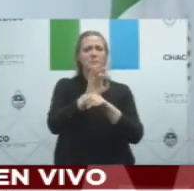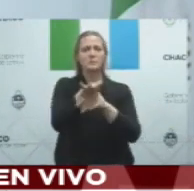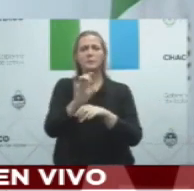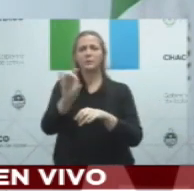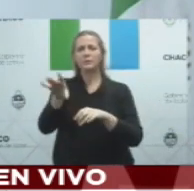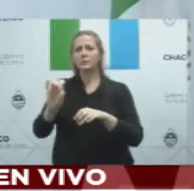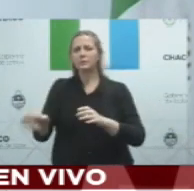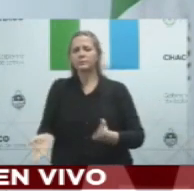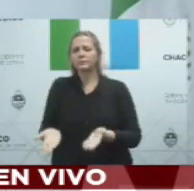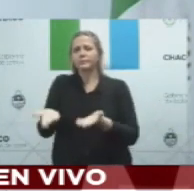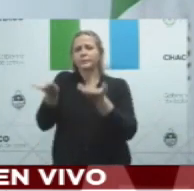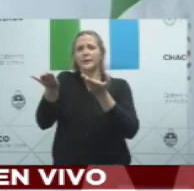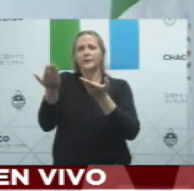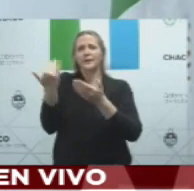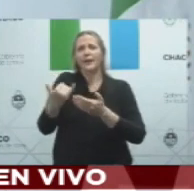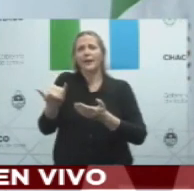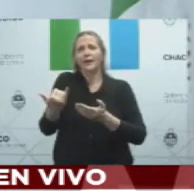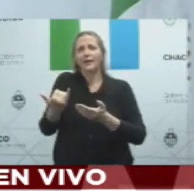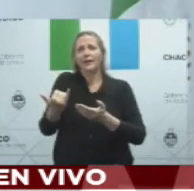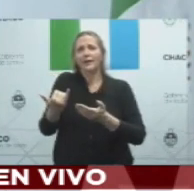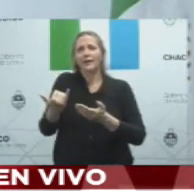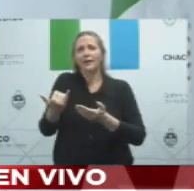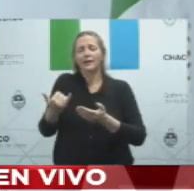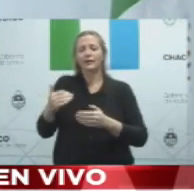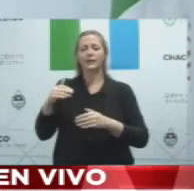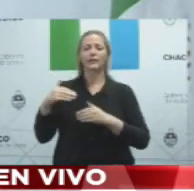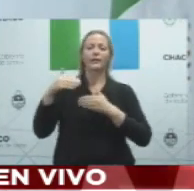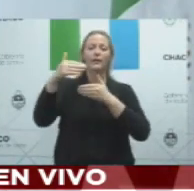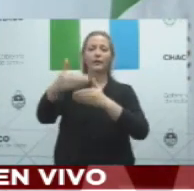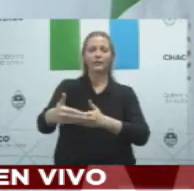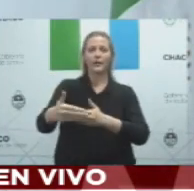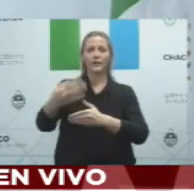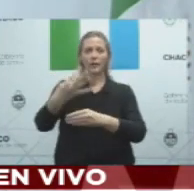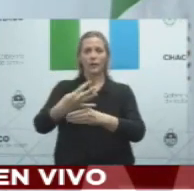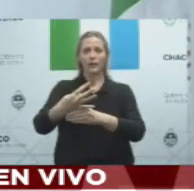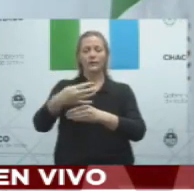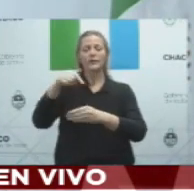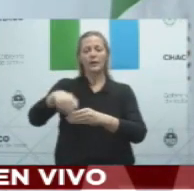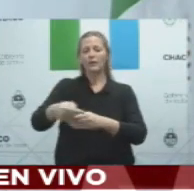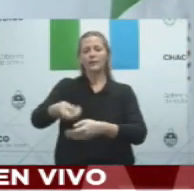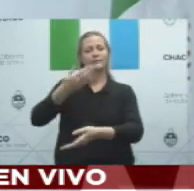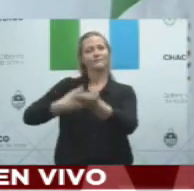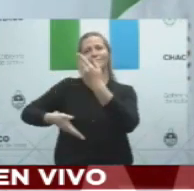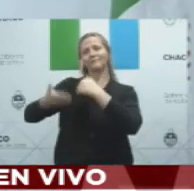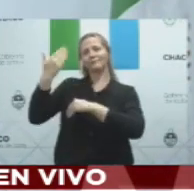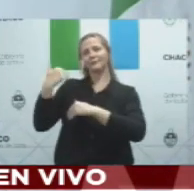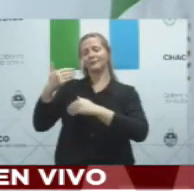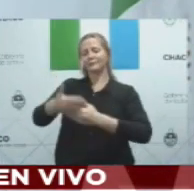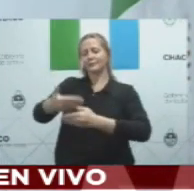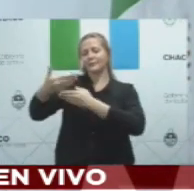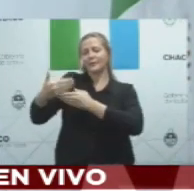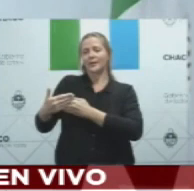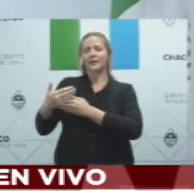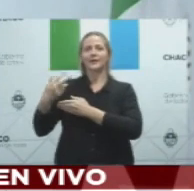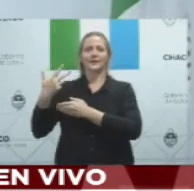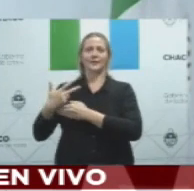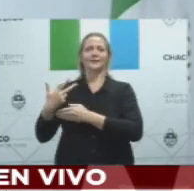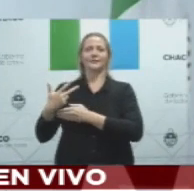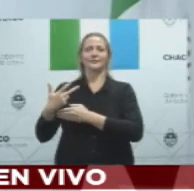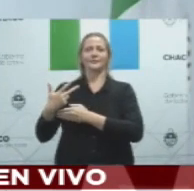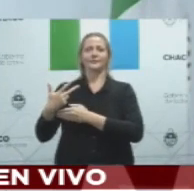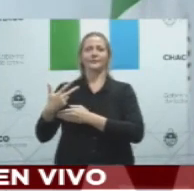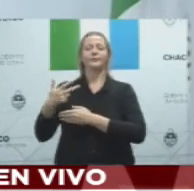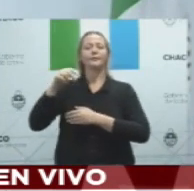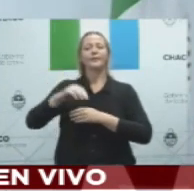base de lo que vamos a hacer ahora hasta el 1 de junio y el 8 de junio. Pero ineludiblemente después del 8 de junio nosotros creemos